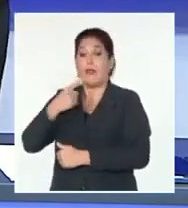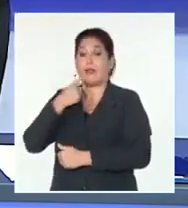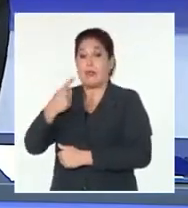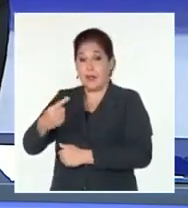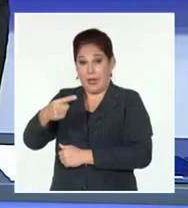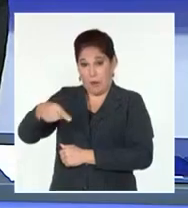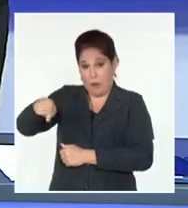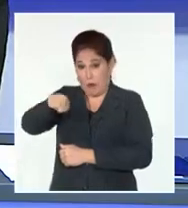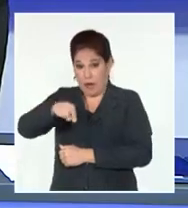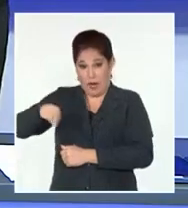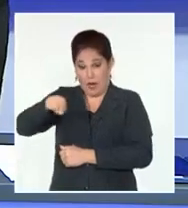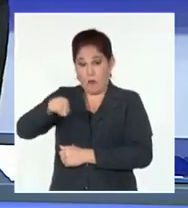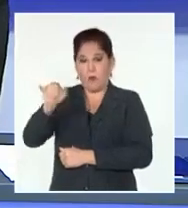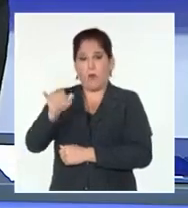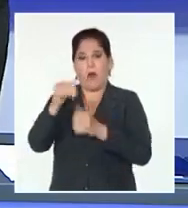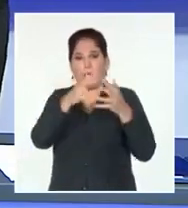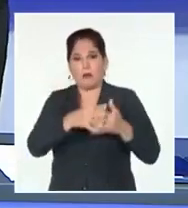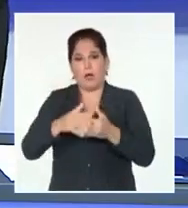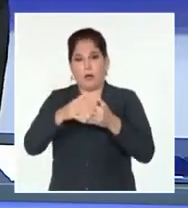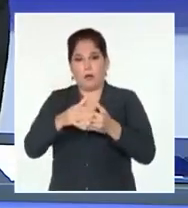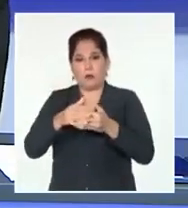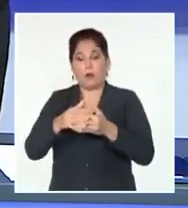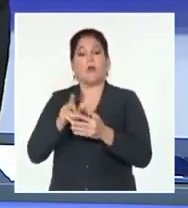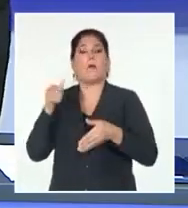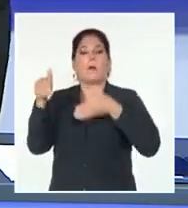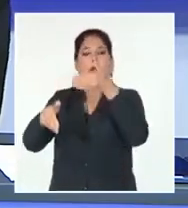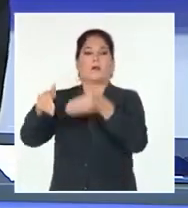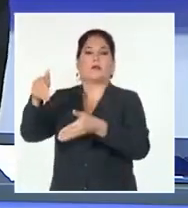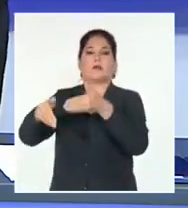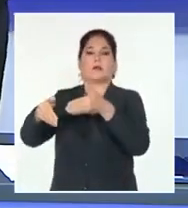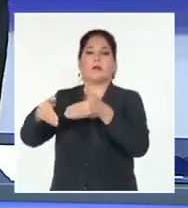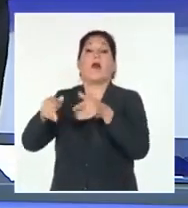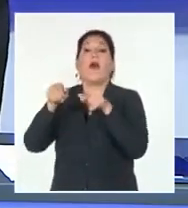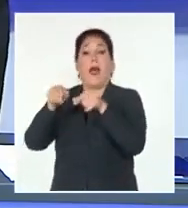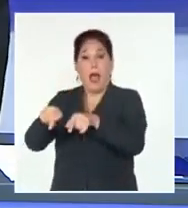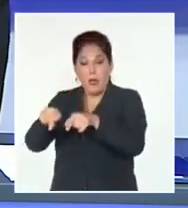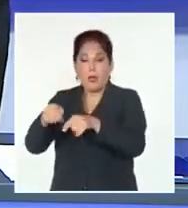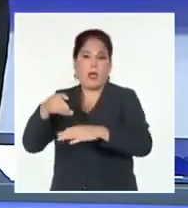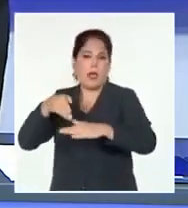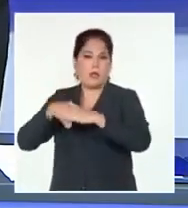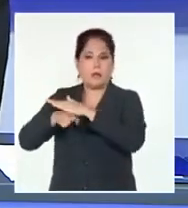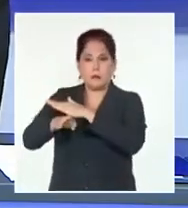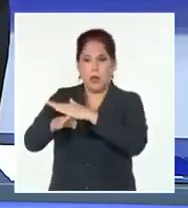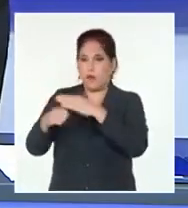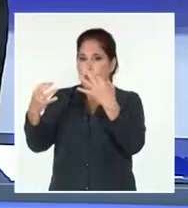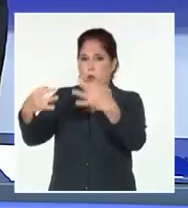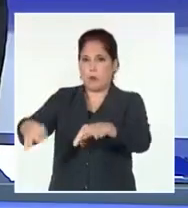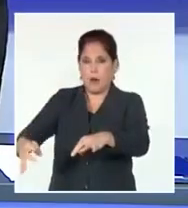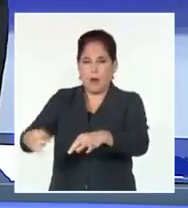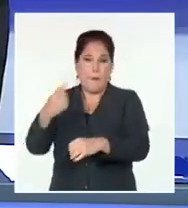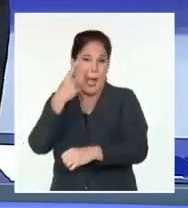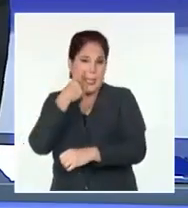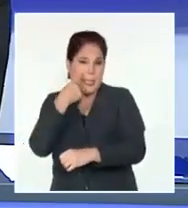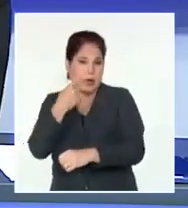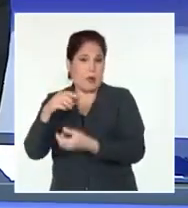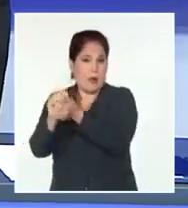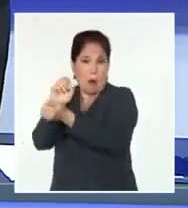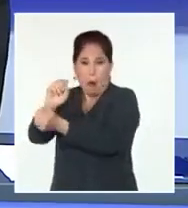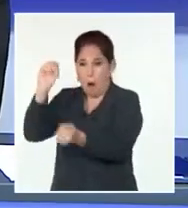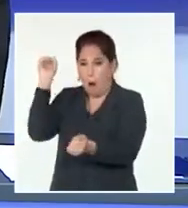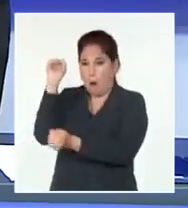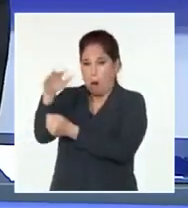Servicio Secreto de los Estados Unidos se presentaron en la sede y tuvieron acceso a sus instalaciones para constatar la acción violenta